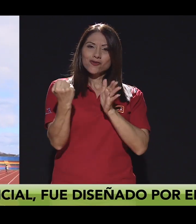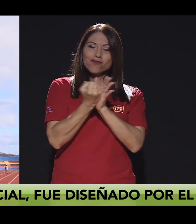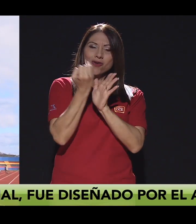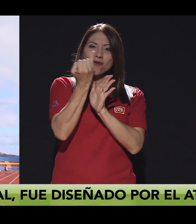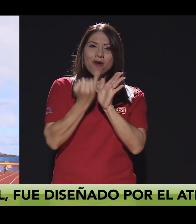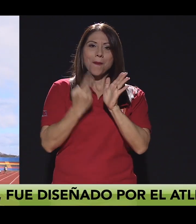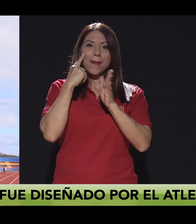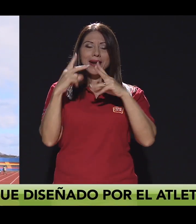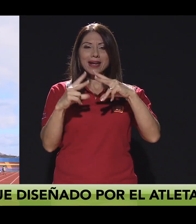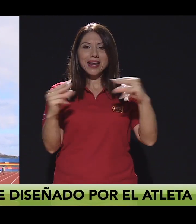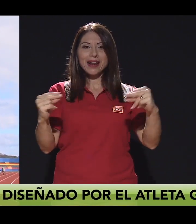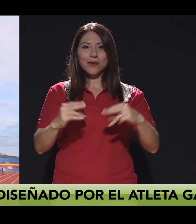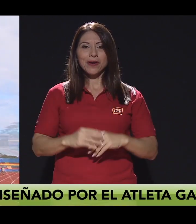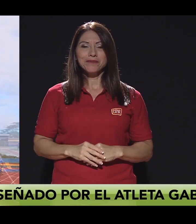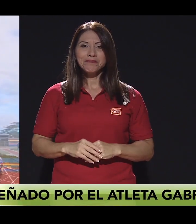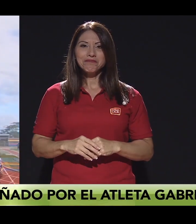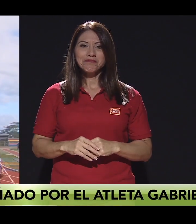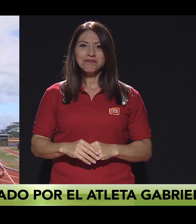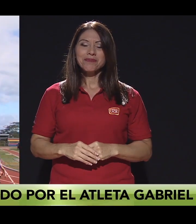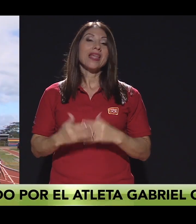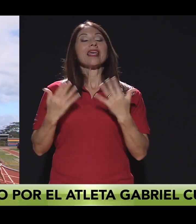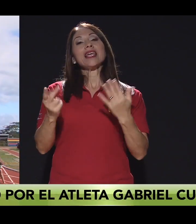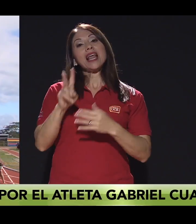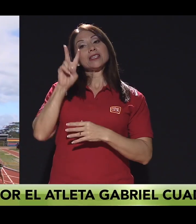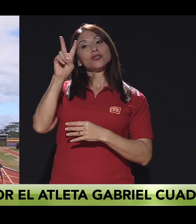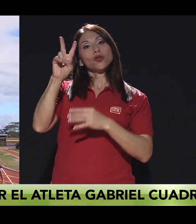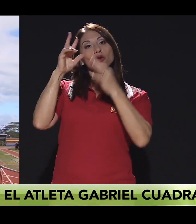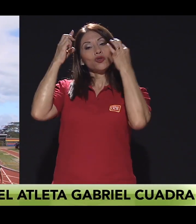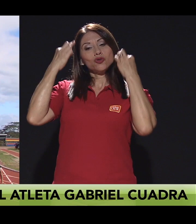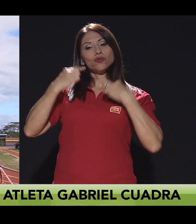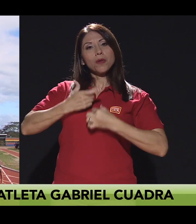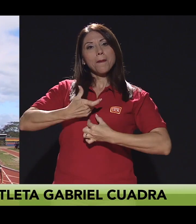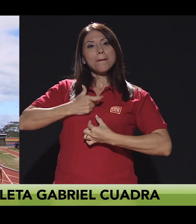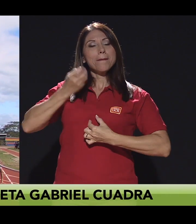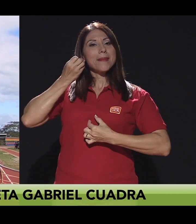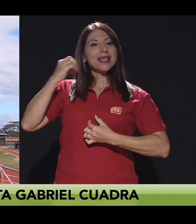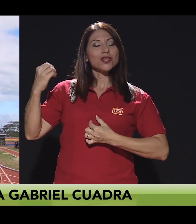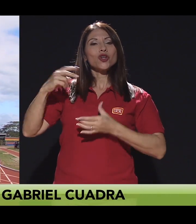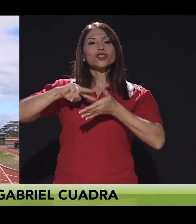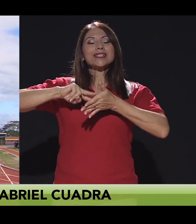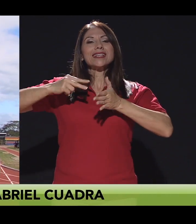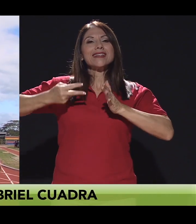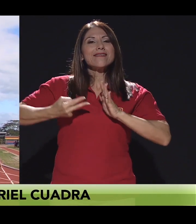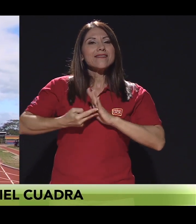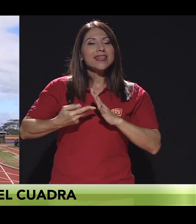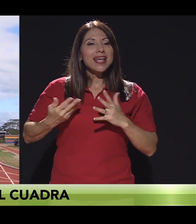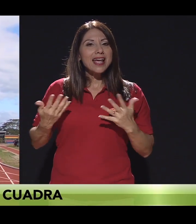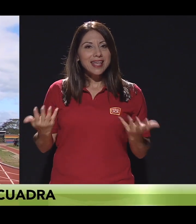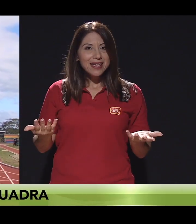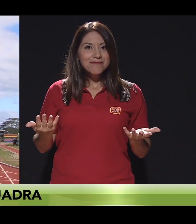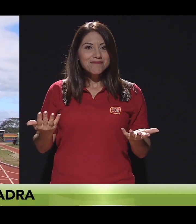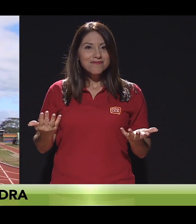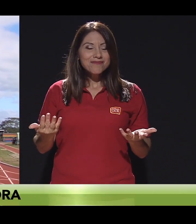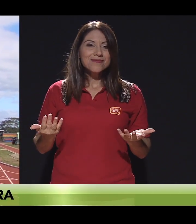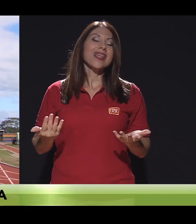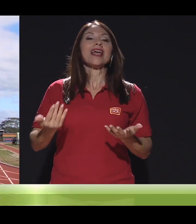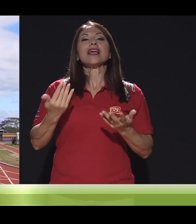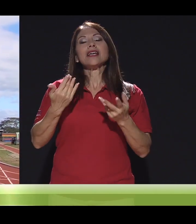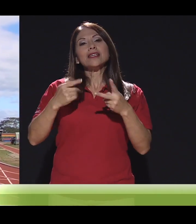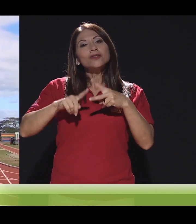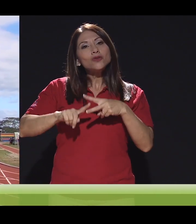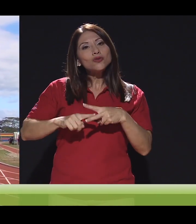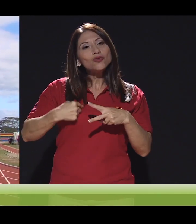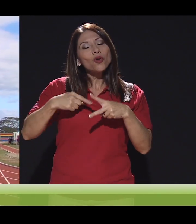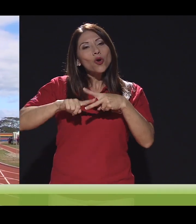para Nicaragua. Y las dos medallas de oro significa que estoy